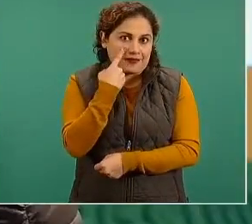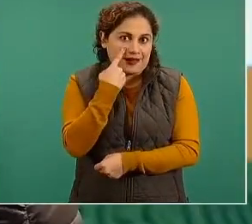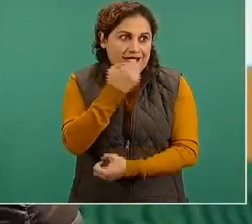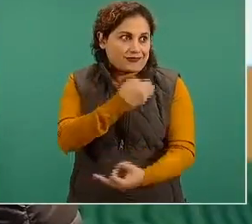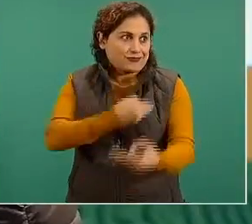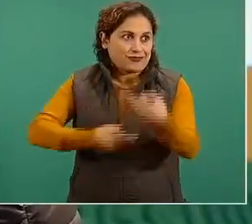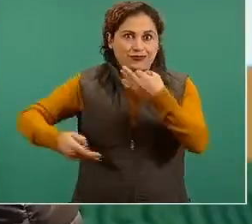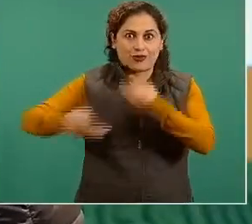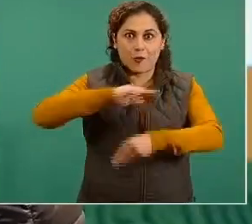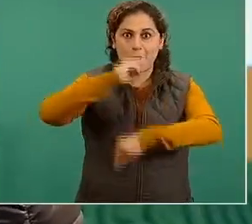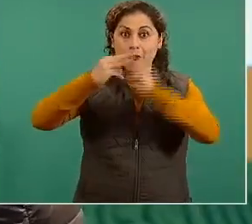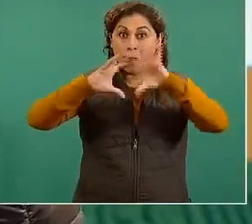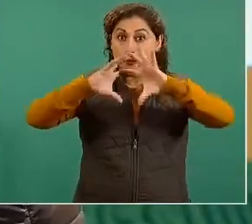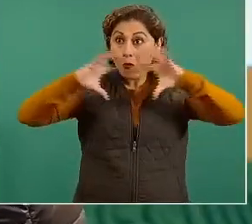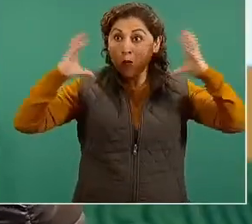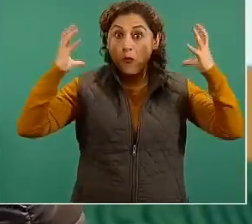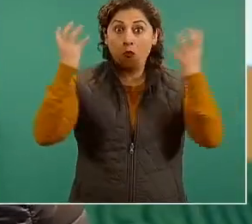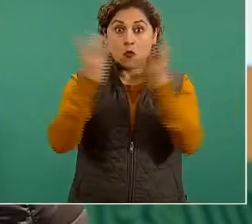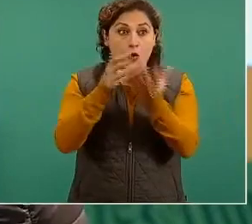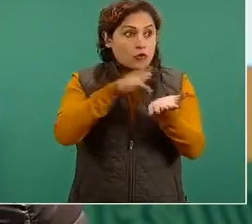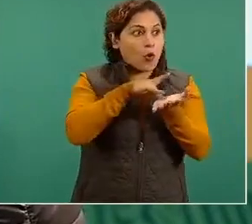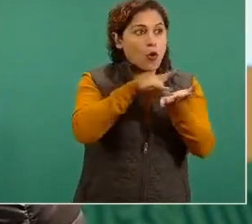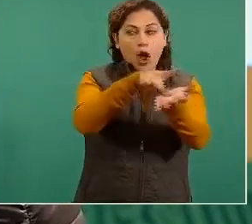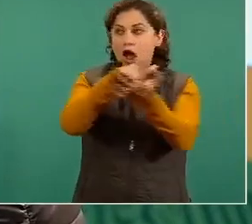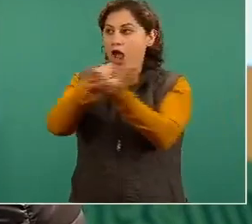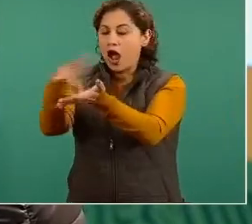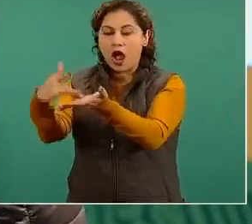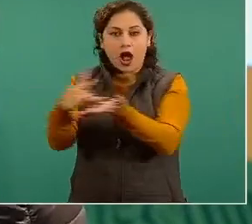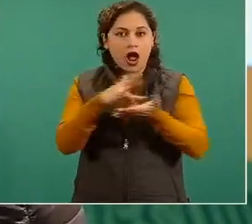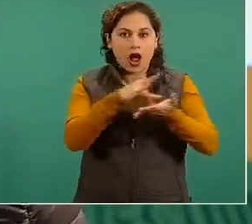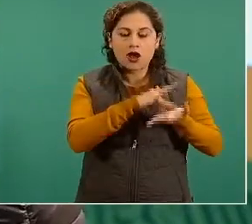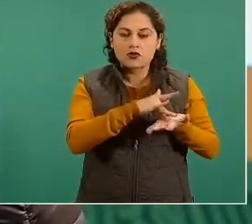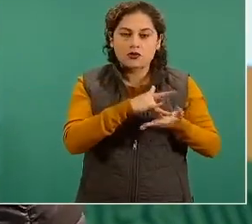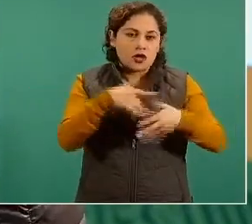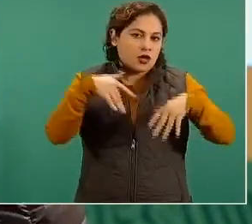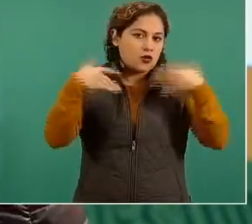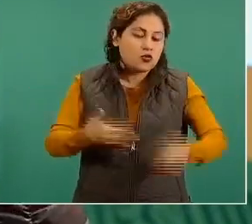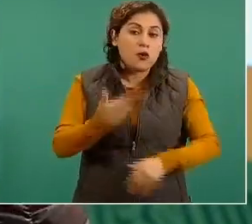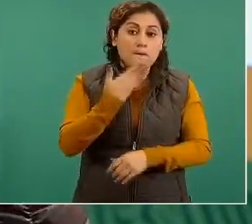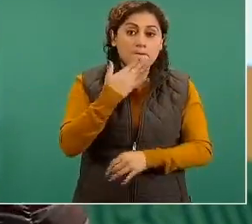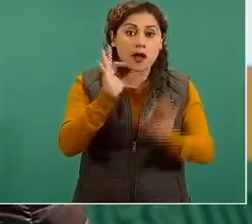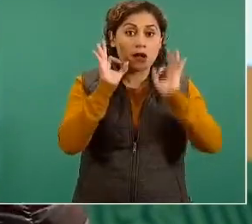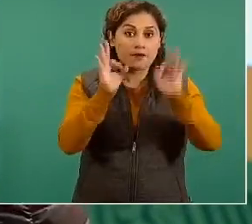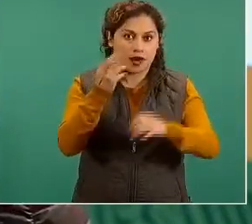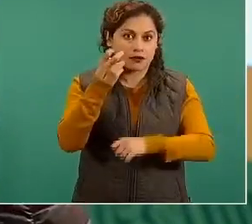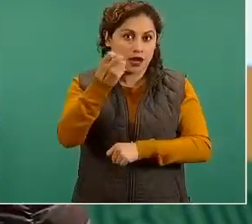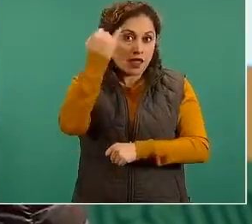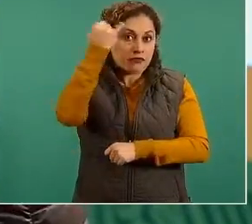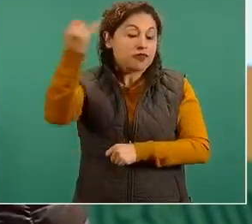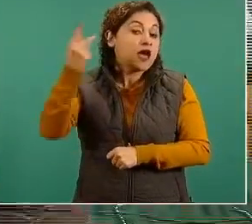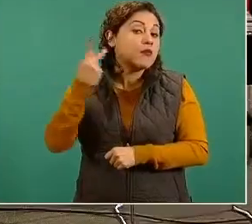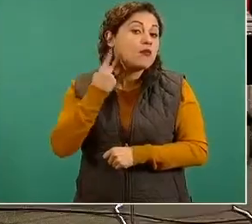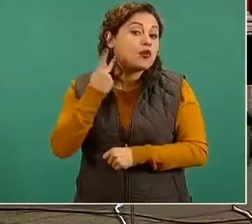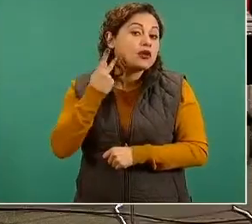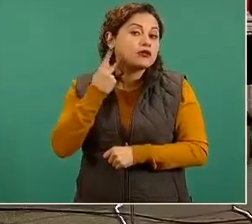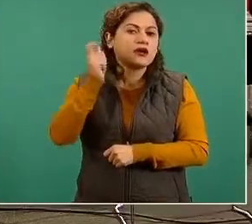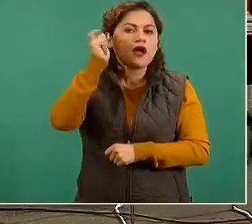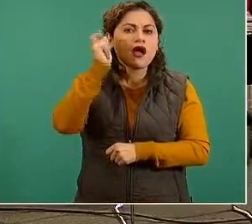a nivel mundial, o sea, esto habla de la política de que todos